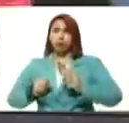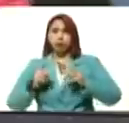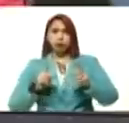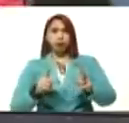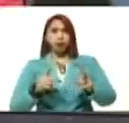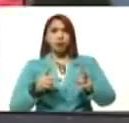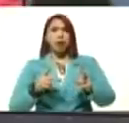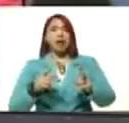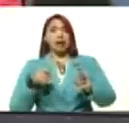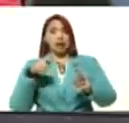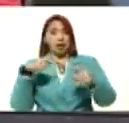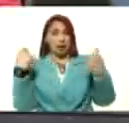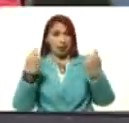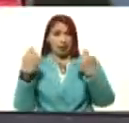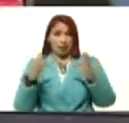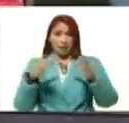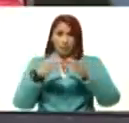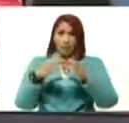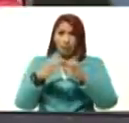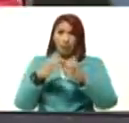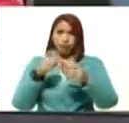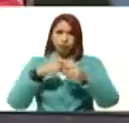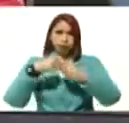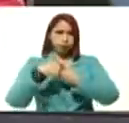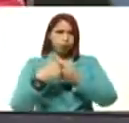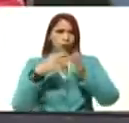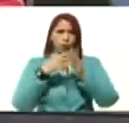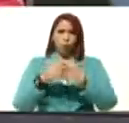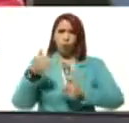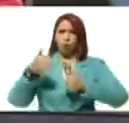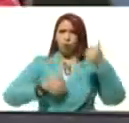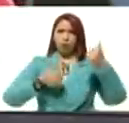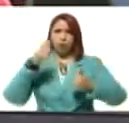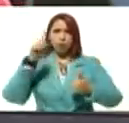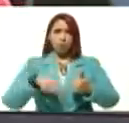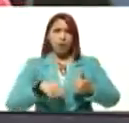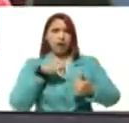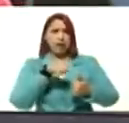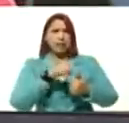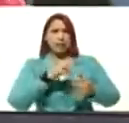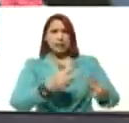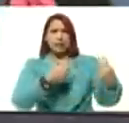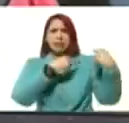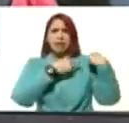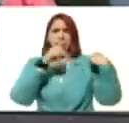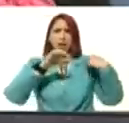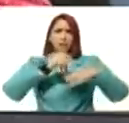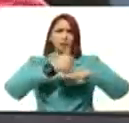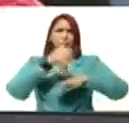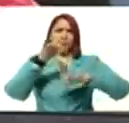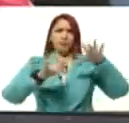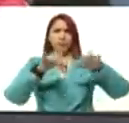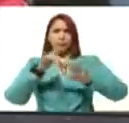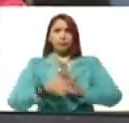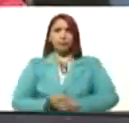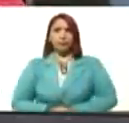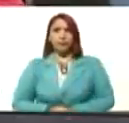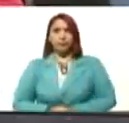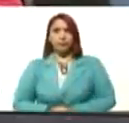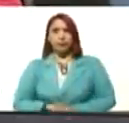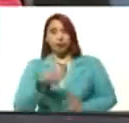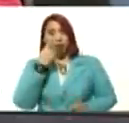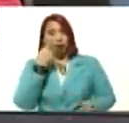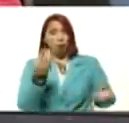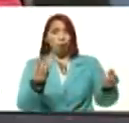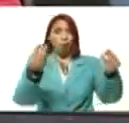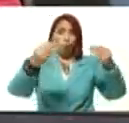incorpora a todos los factores y de ahí la dirección de... o la secretaría de... alianza